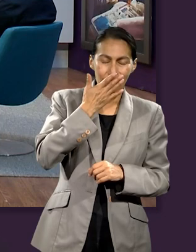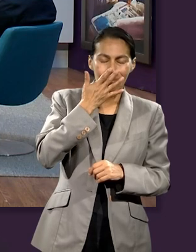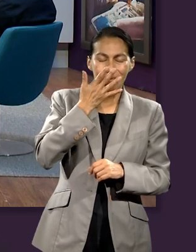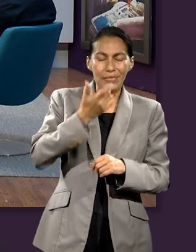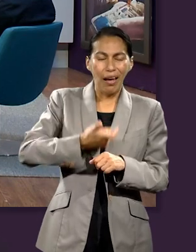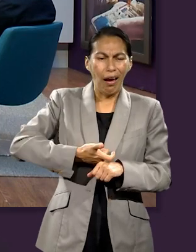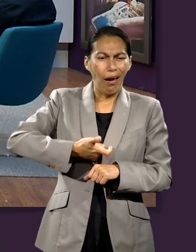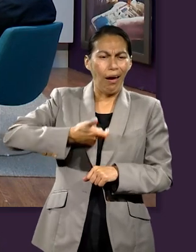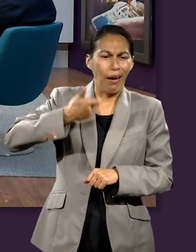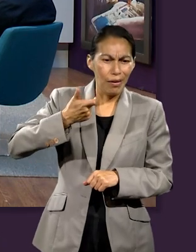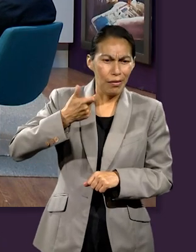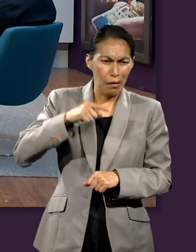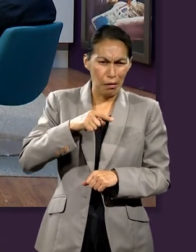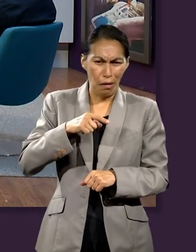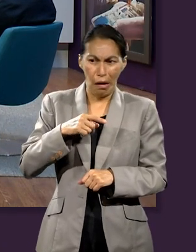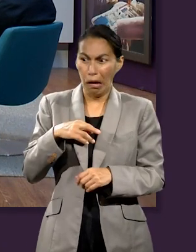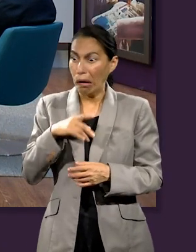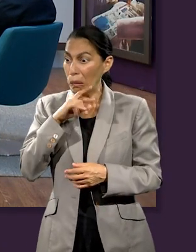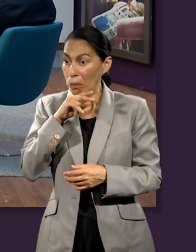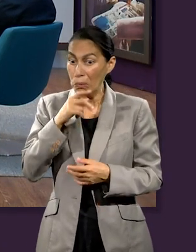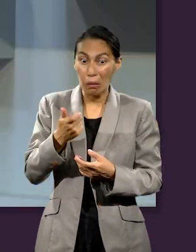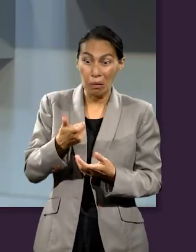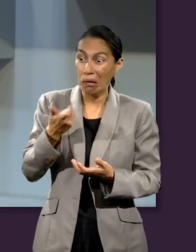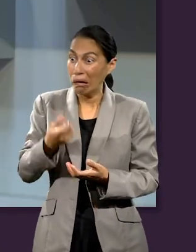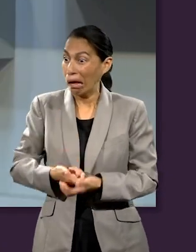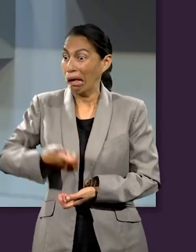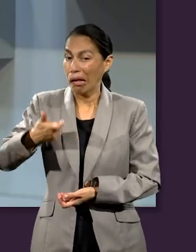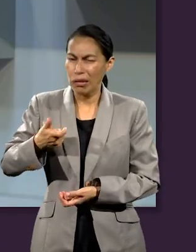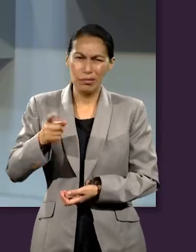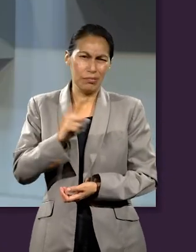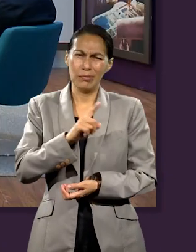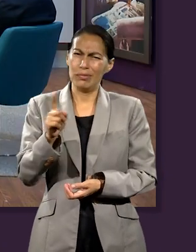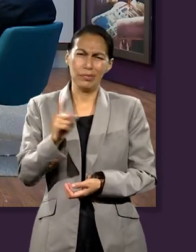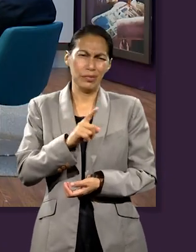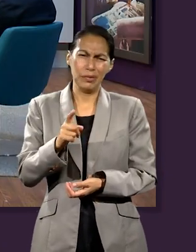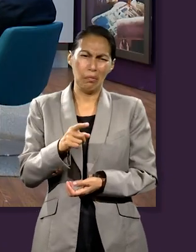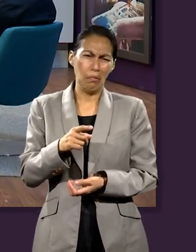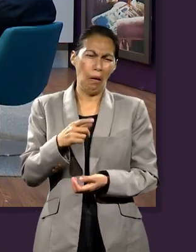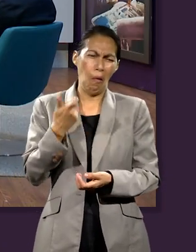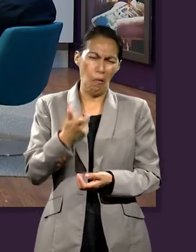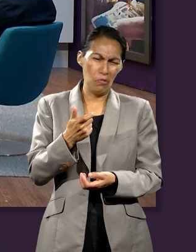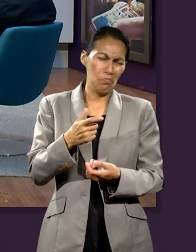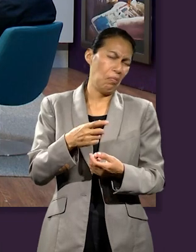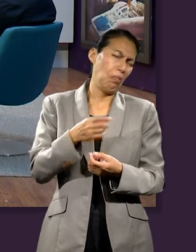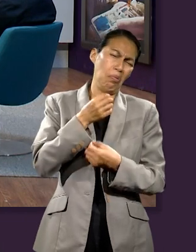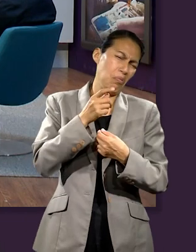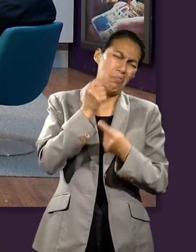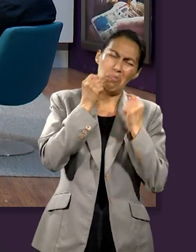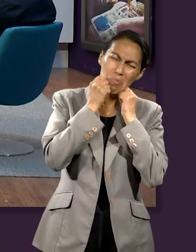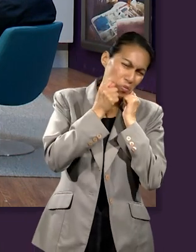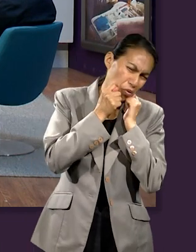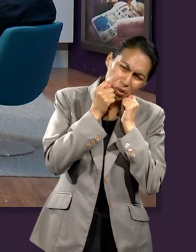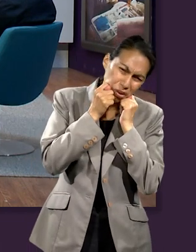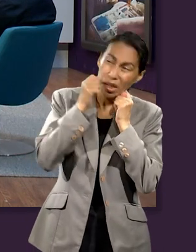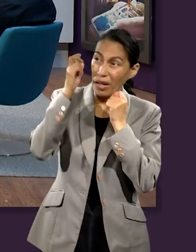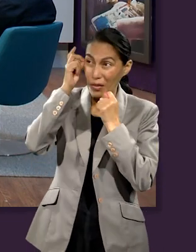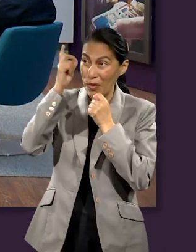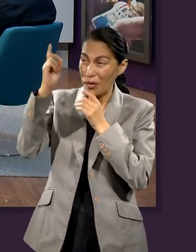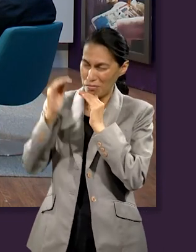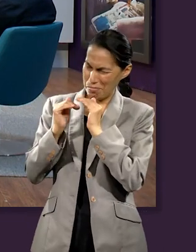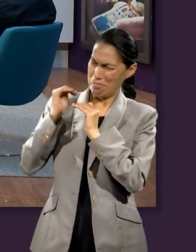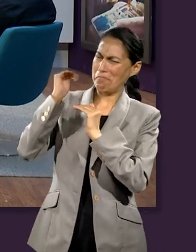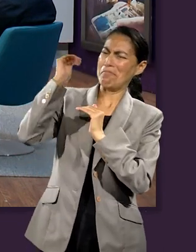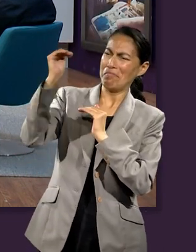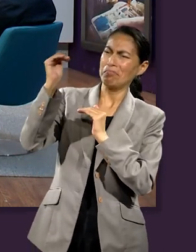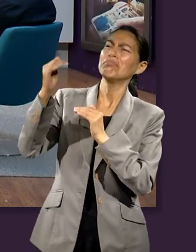Sabía para quién era a su maestro y cueste lo que cueste, él merecía todo. Eso era algo que María estaba